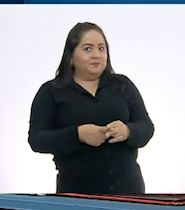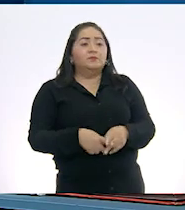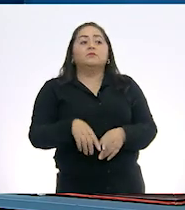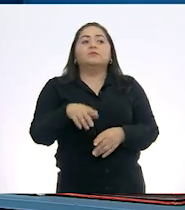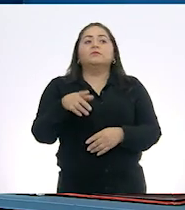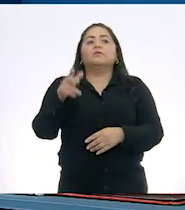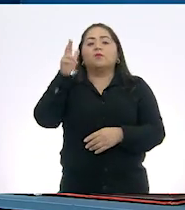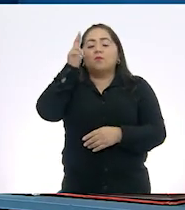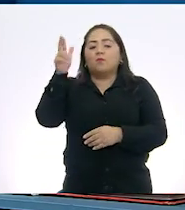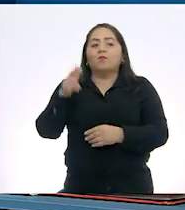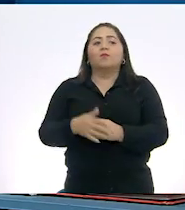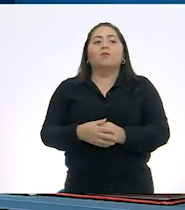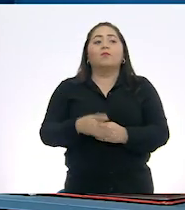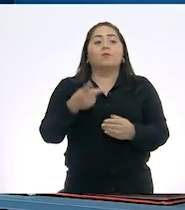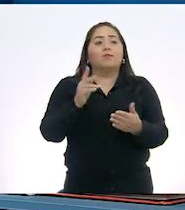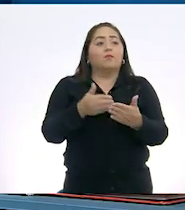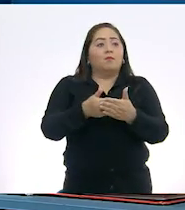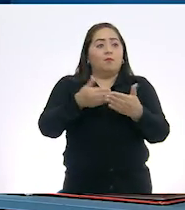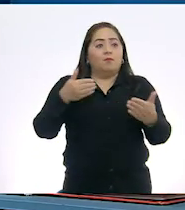días, Joaquín!